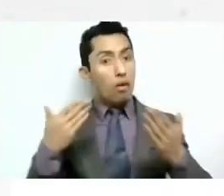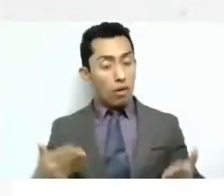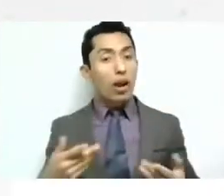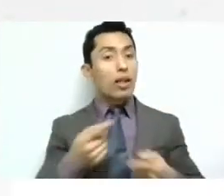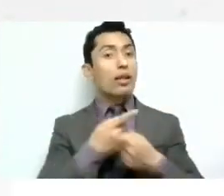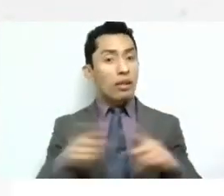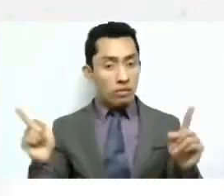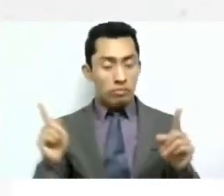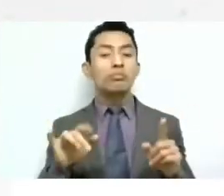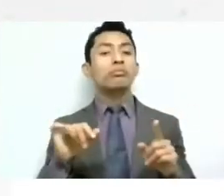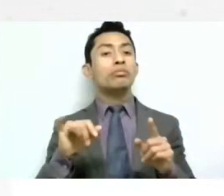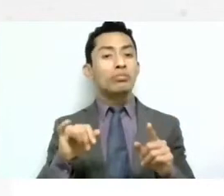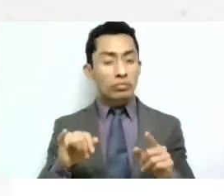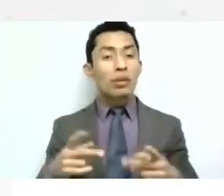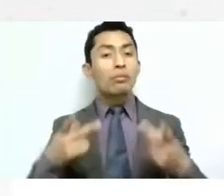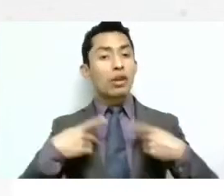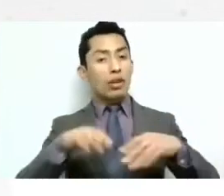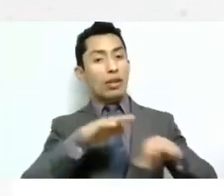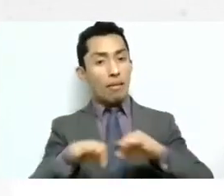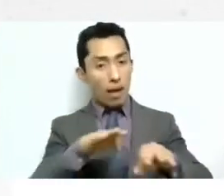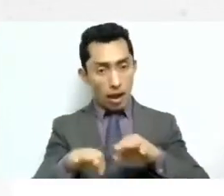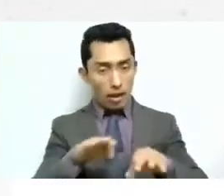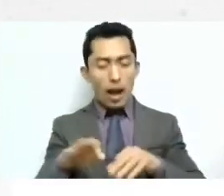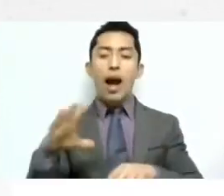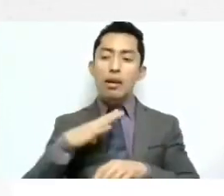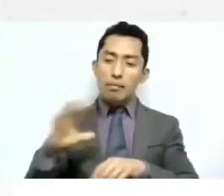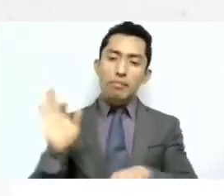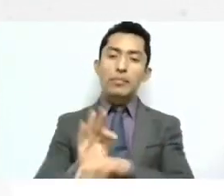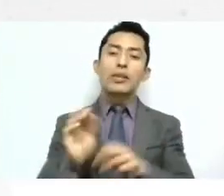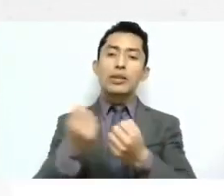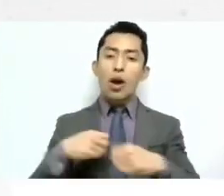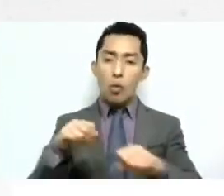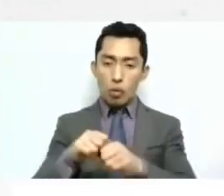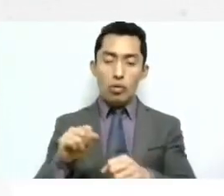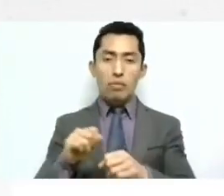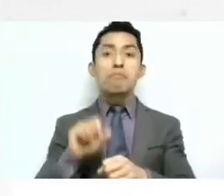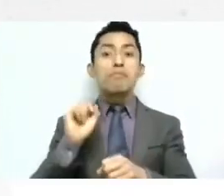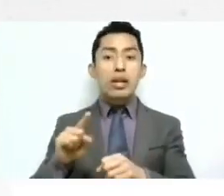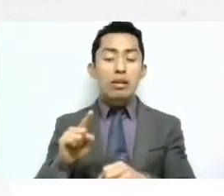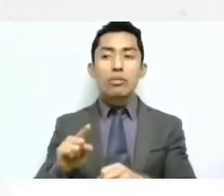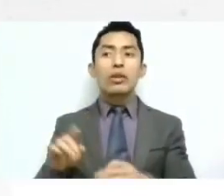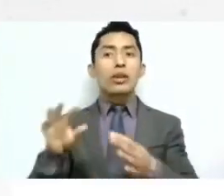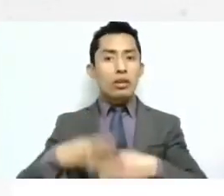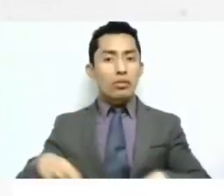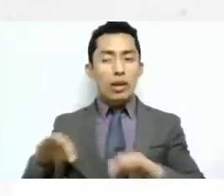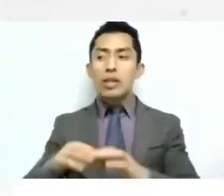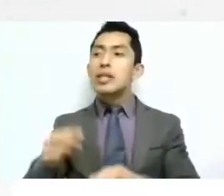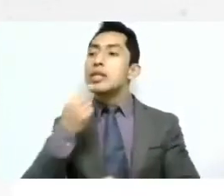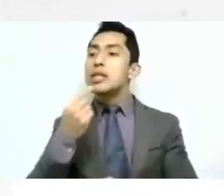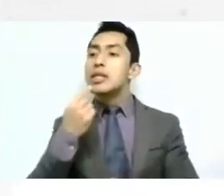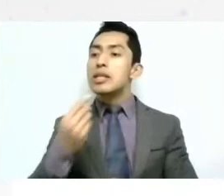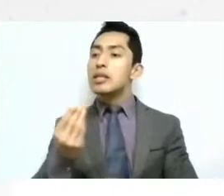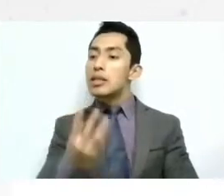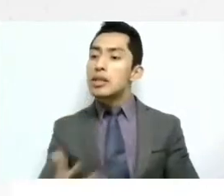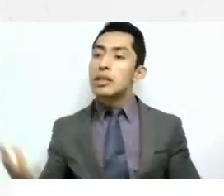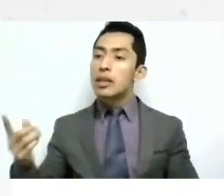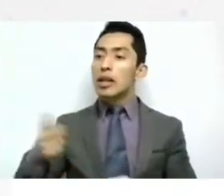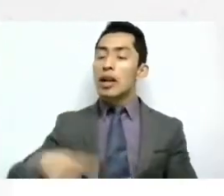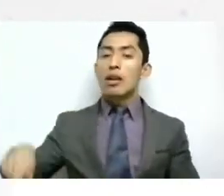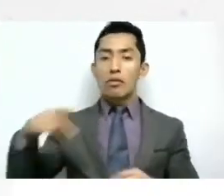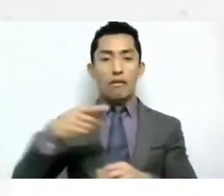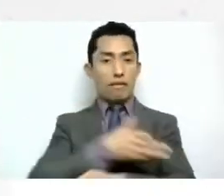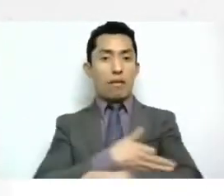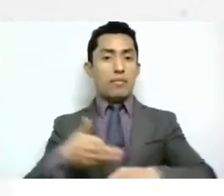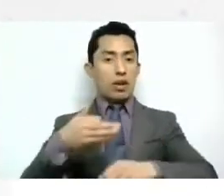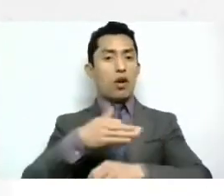importante esta relación que hay del interés superior del menor en cómo proteger toda esta familia